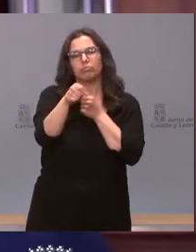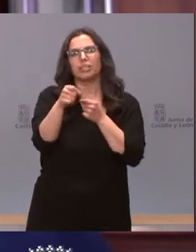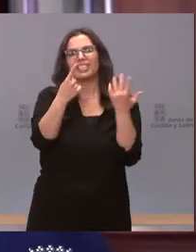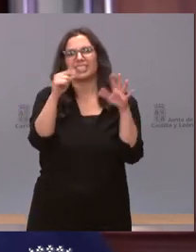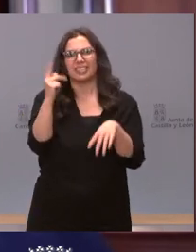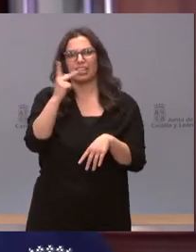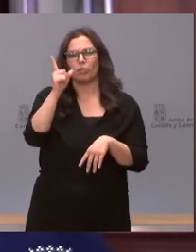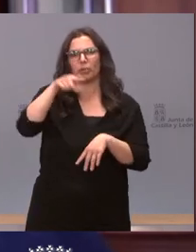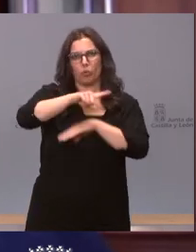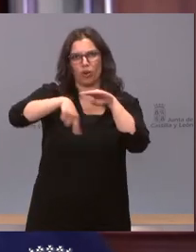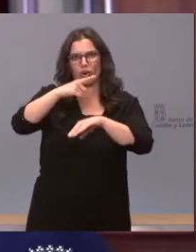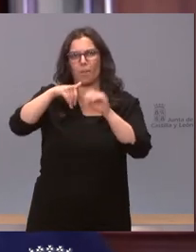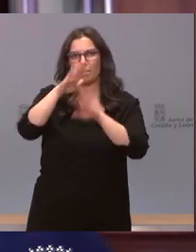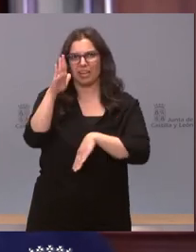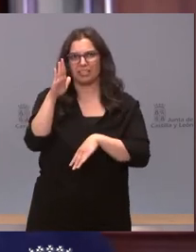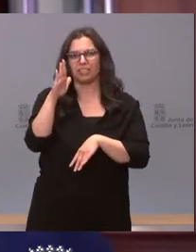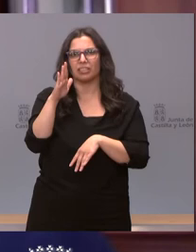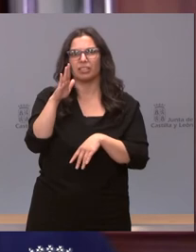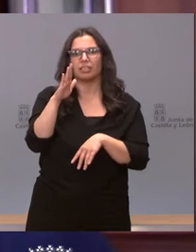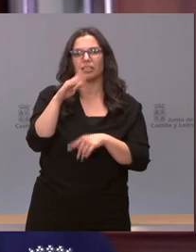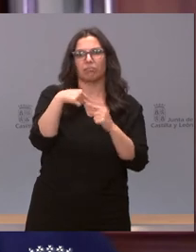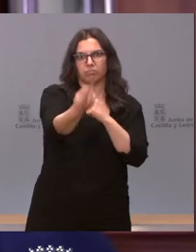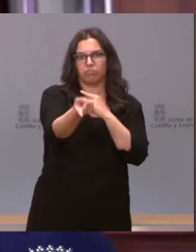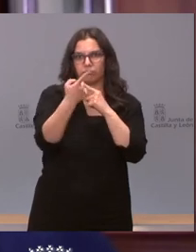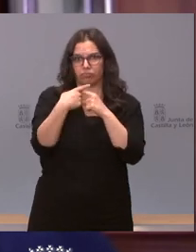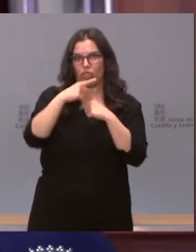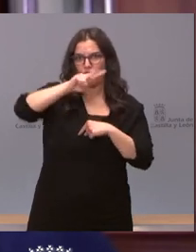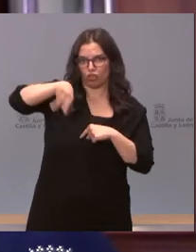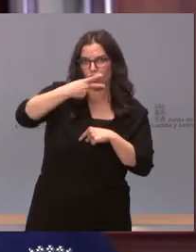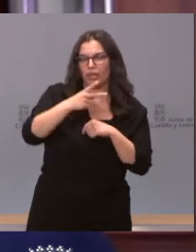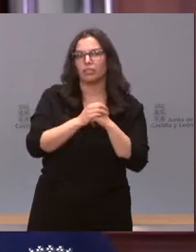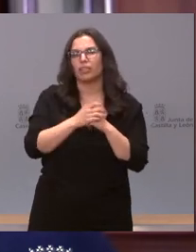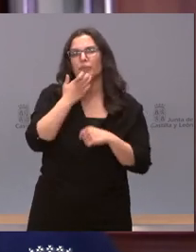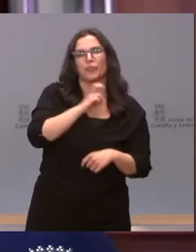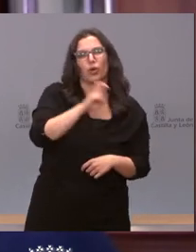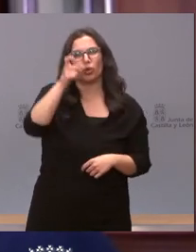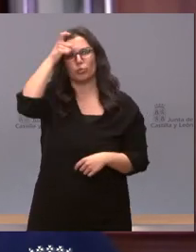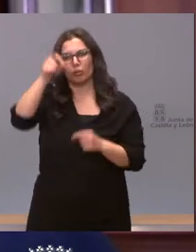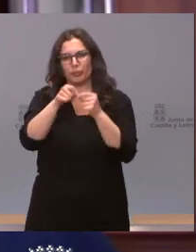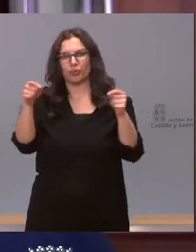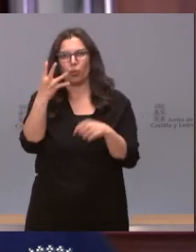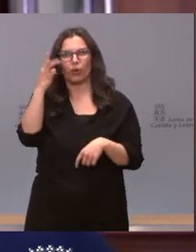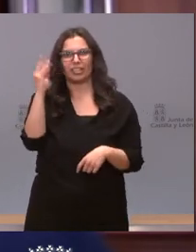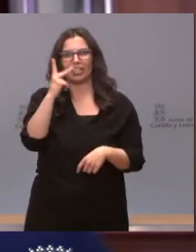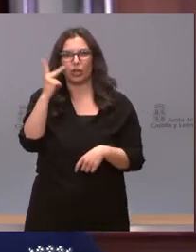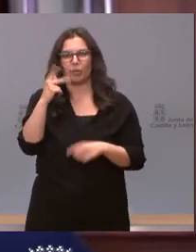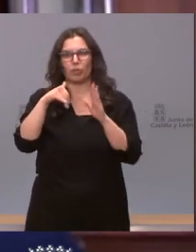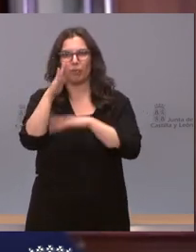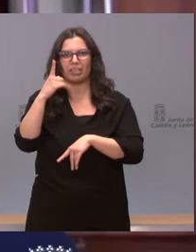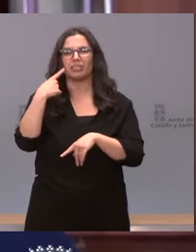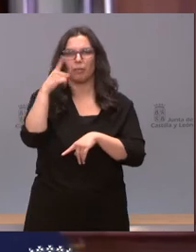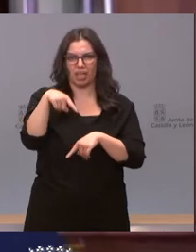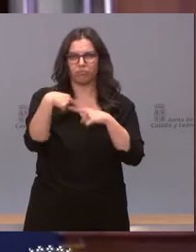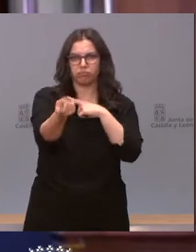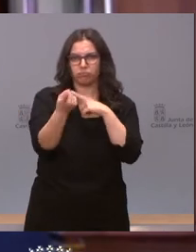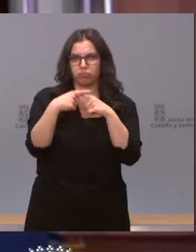tarda también más de una hora en coche y otra hora de vuelta desde Urbia por ejemplo más de 40 kilómetros una hora ha